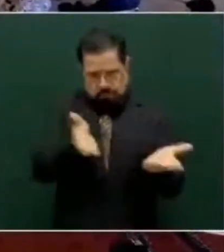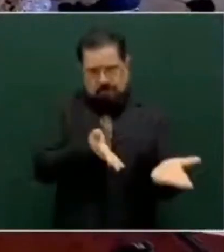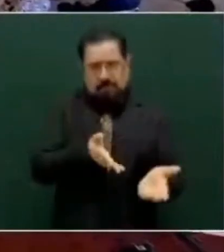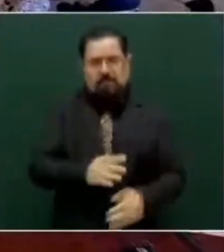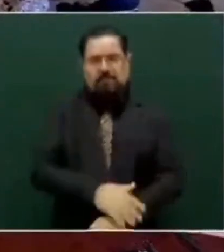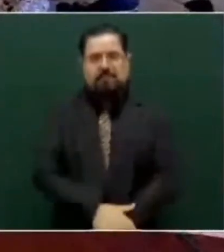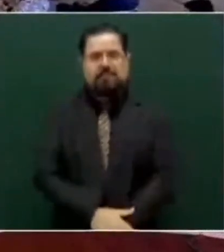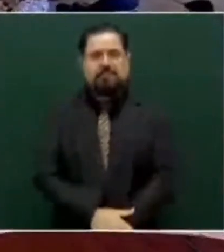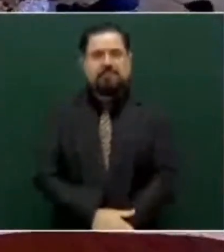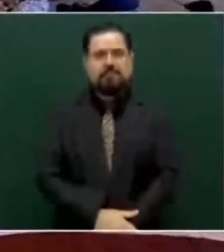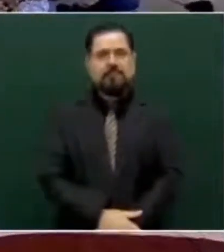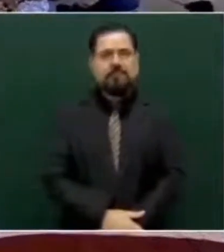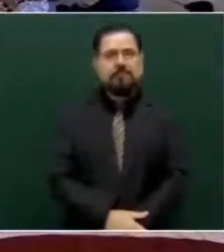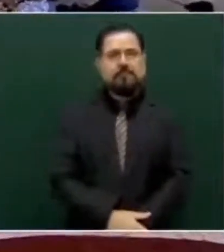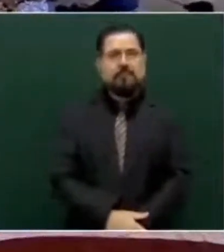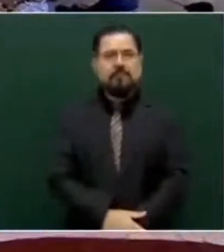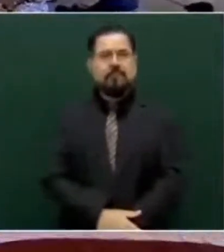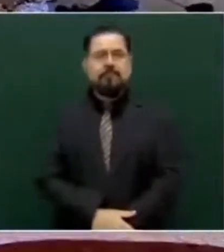¿Sí?